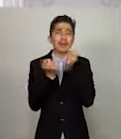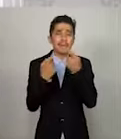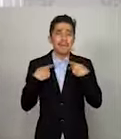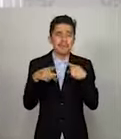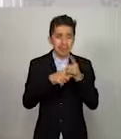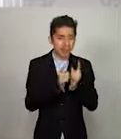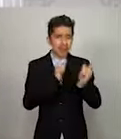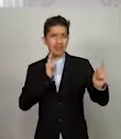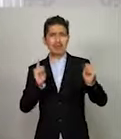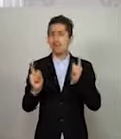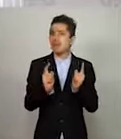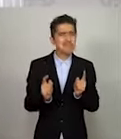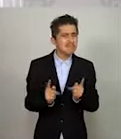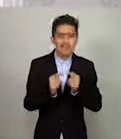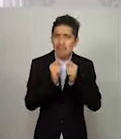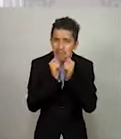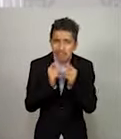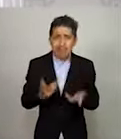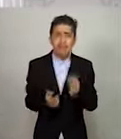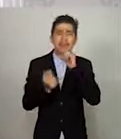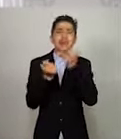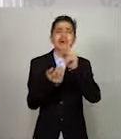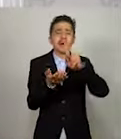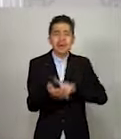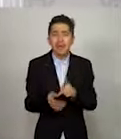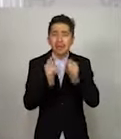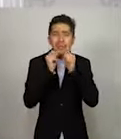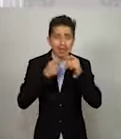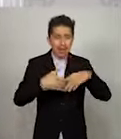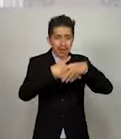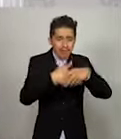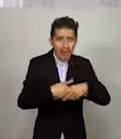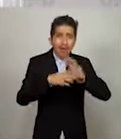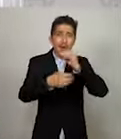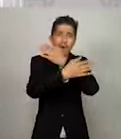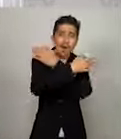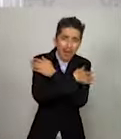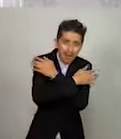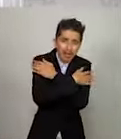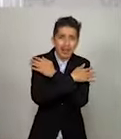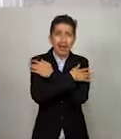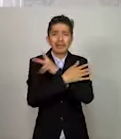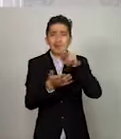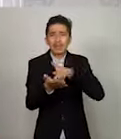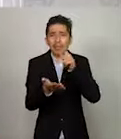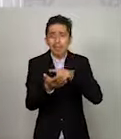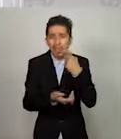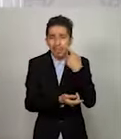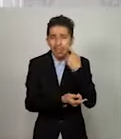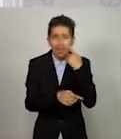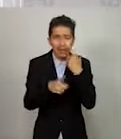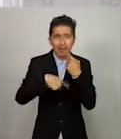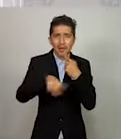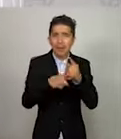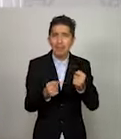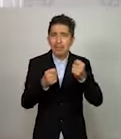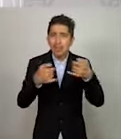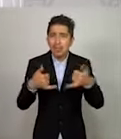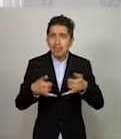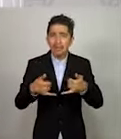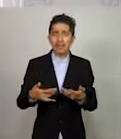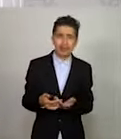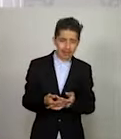guarda la sana distancia, que vuelve a querer saludar de mano o el abrazo, pero algo más grave,